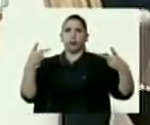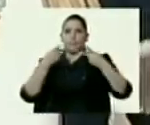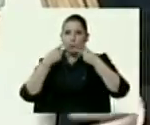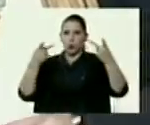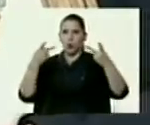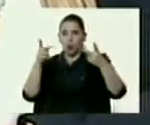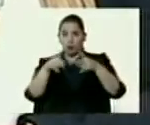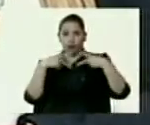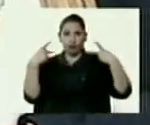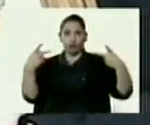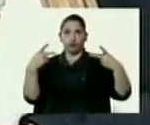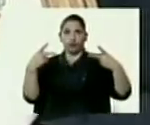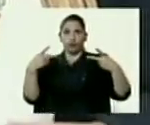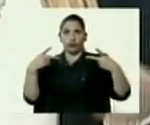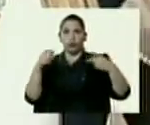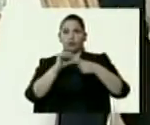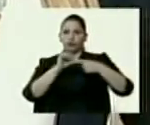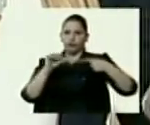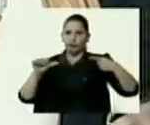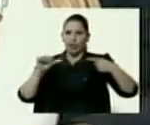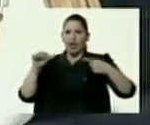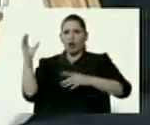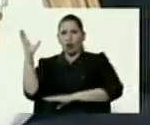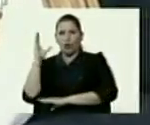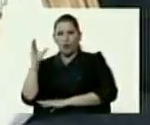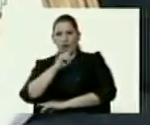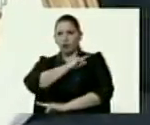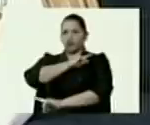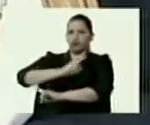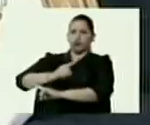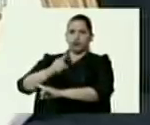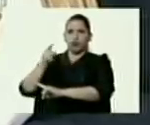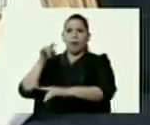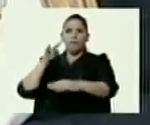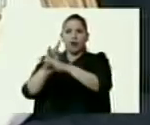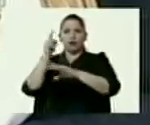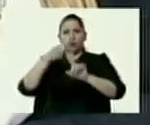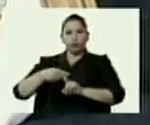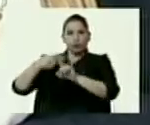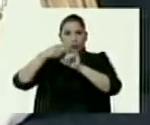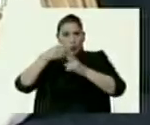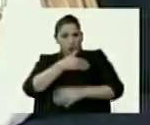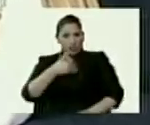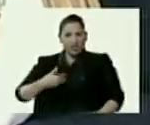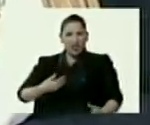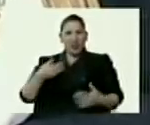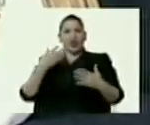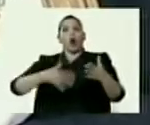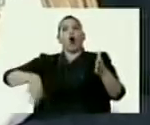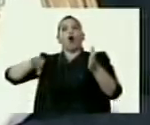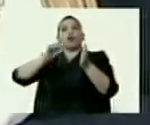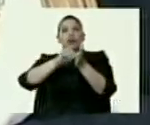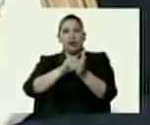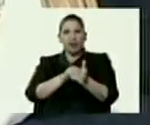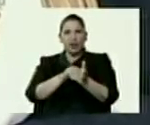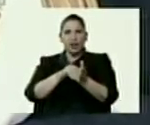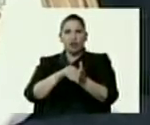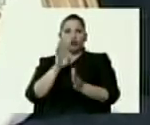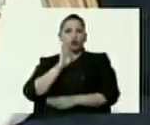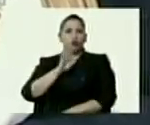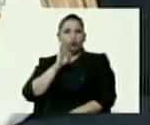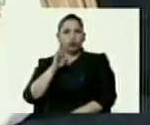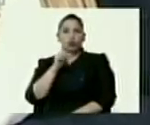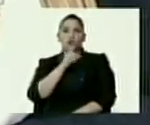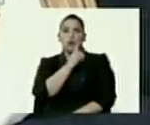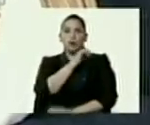Semana, medio de comunicación colombiano, ha denunciado falsos positivos que pretenden enlodar nuevamente el nombre de la Fuerza Armada